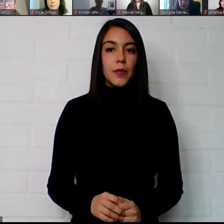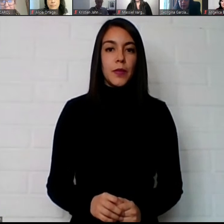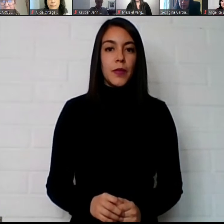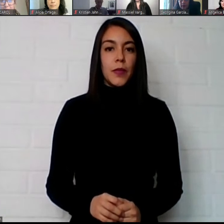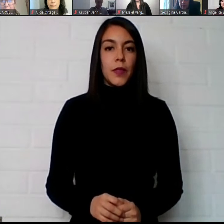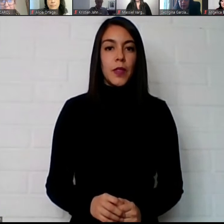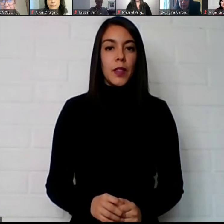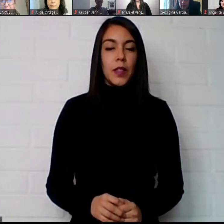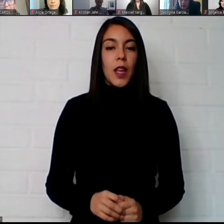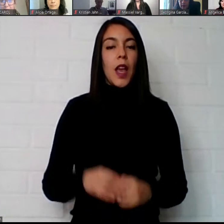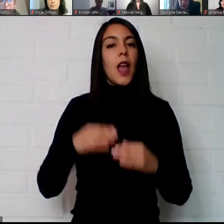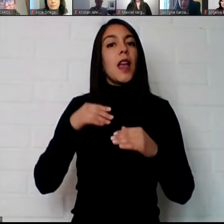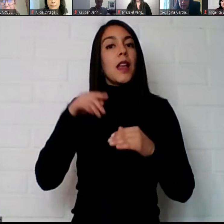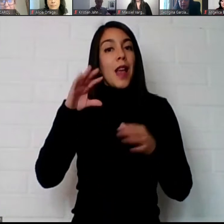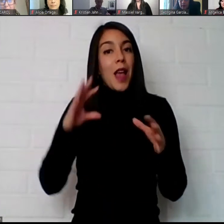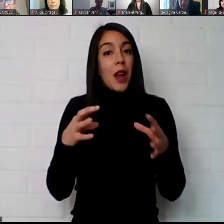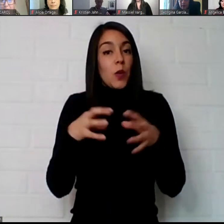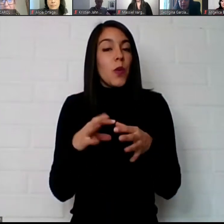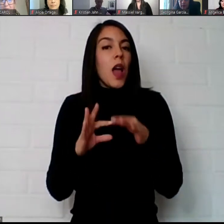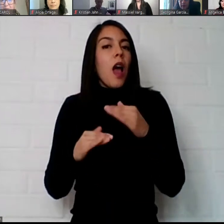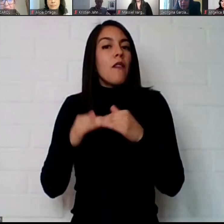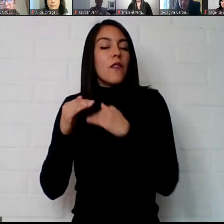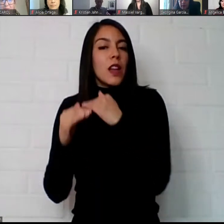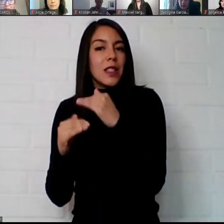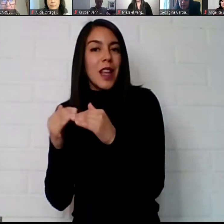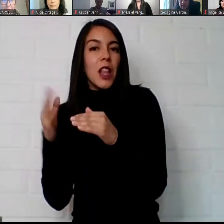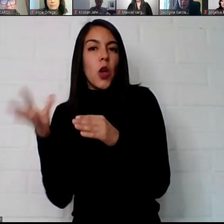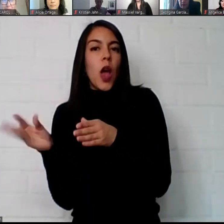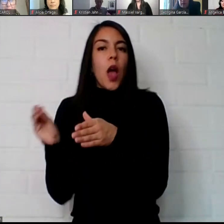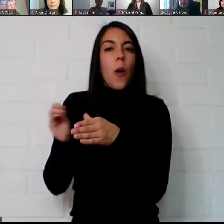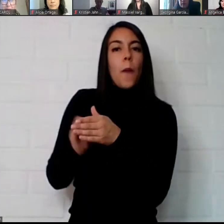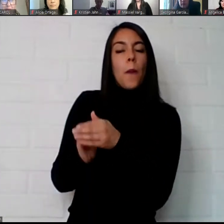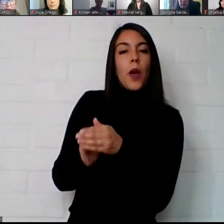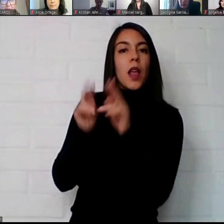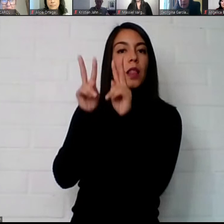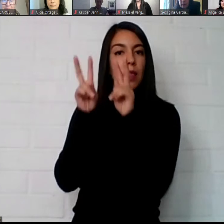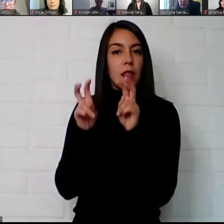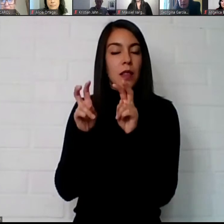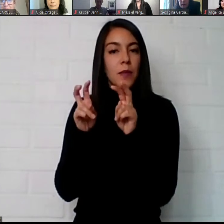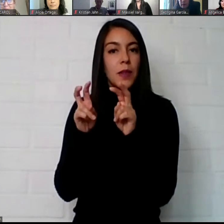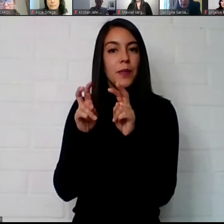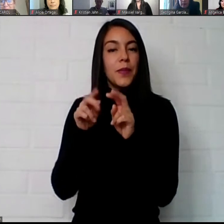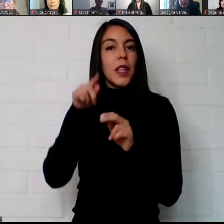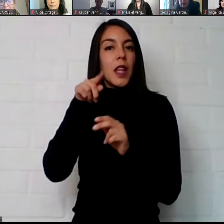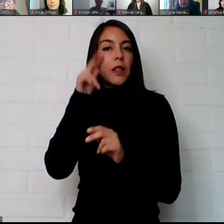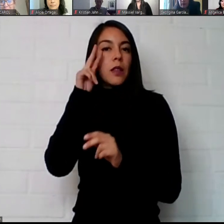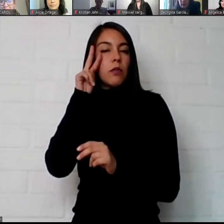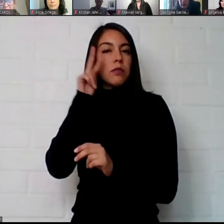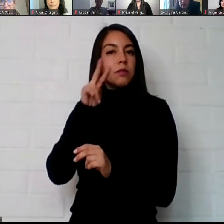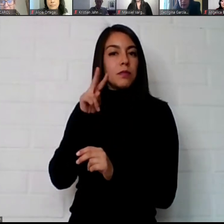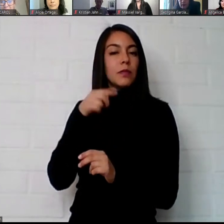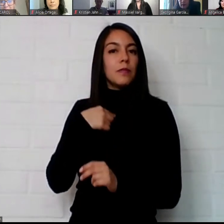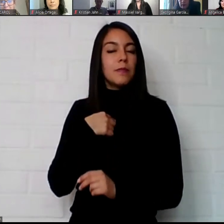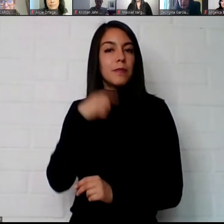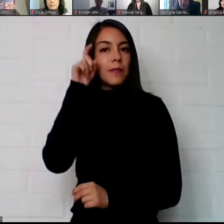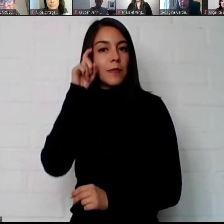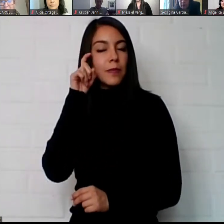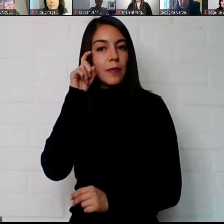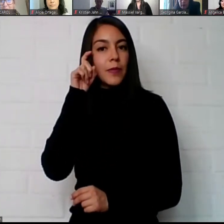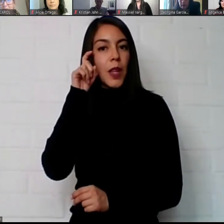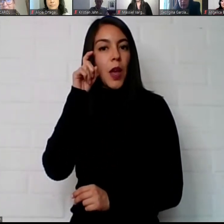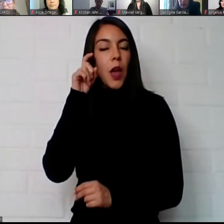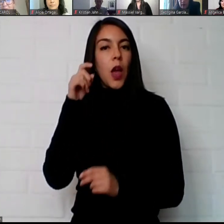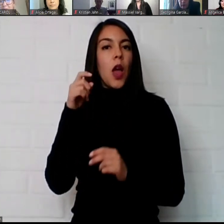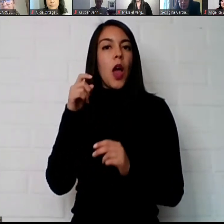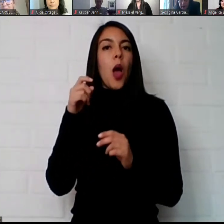está avanzando y está incorporando el tema entonces de esa perspectiva también yo creo que se